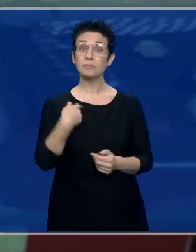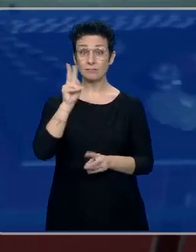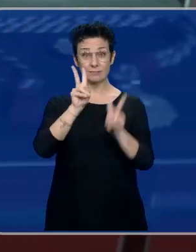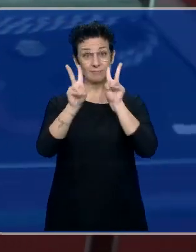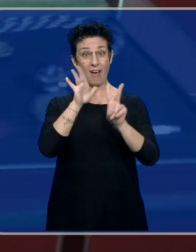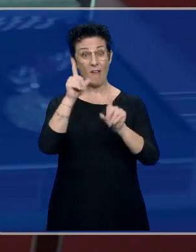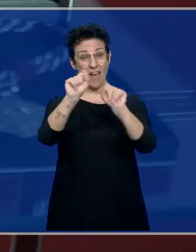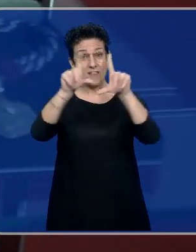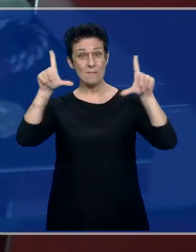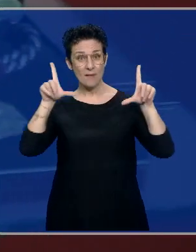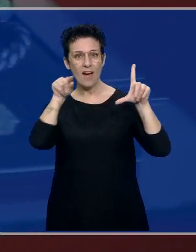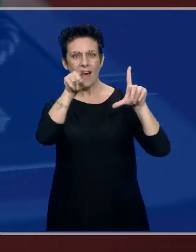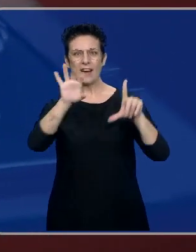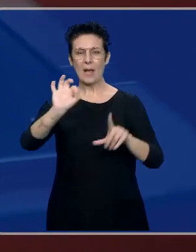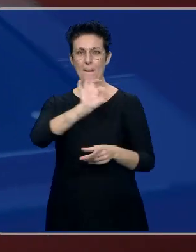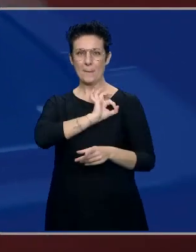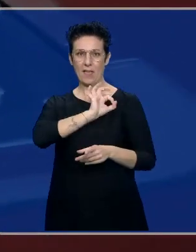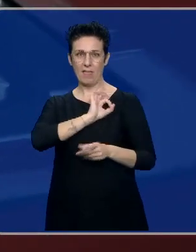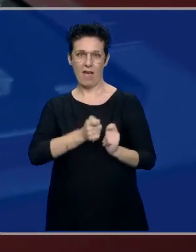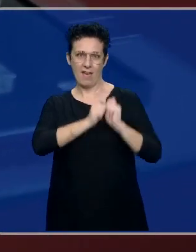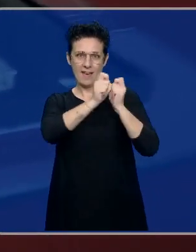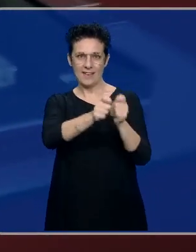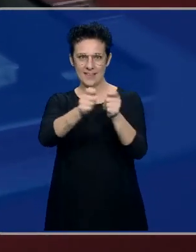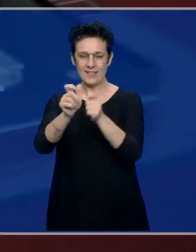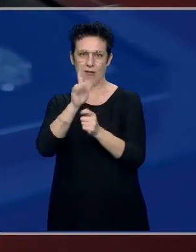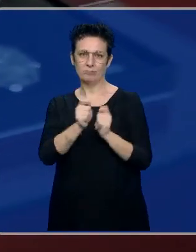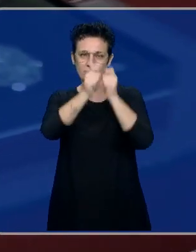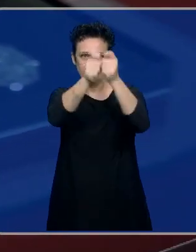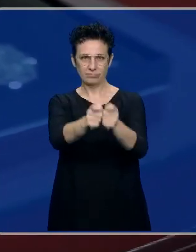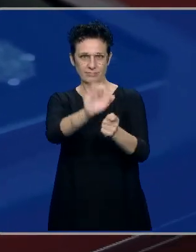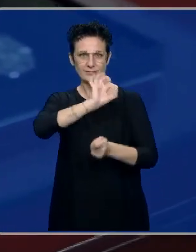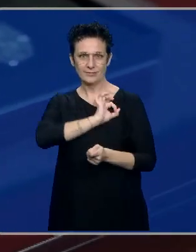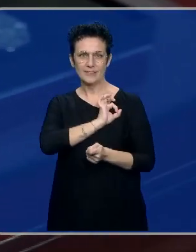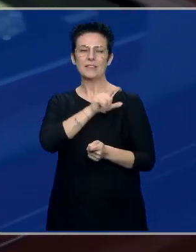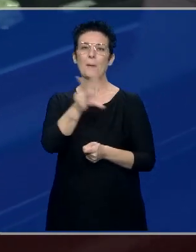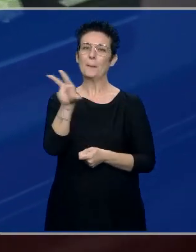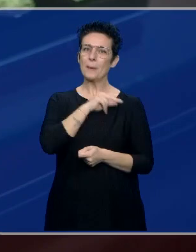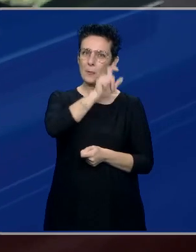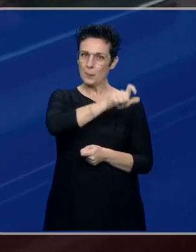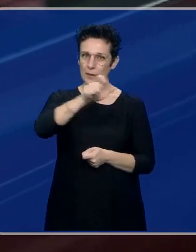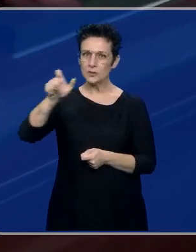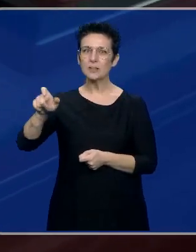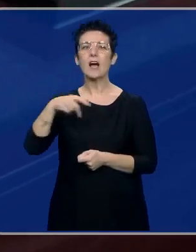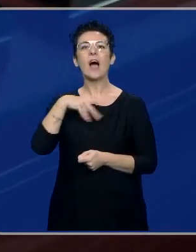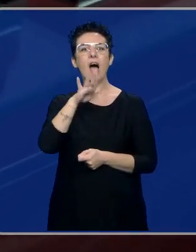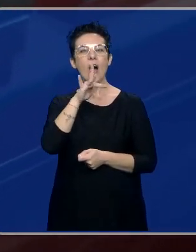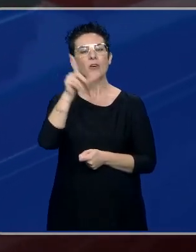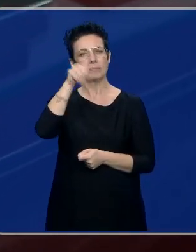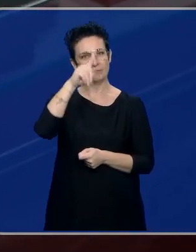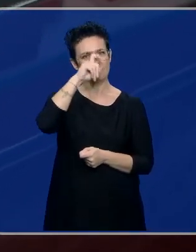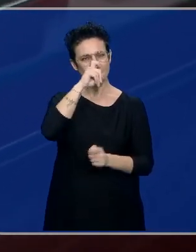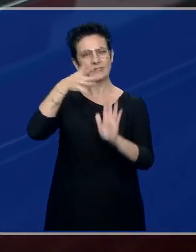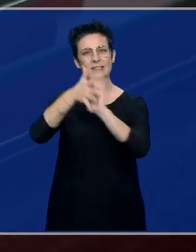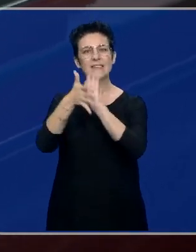imágenes de las medallas que se les van a imponer a los premiados, a los galardonados, pues vamos a recordar